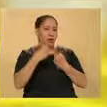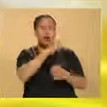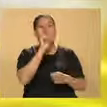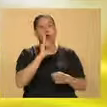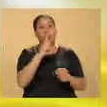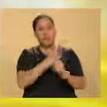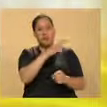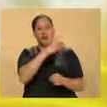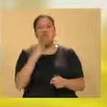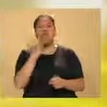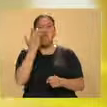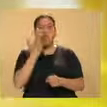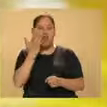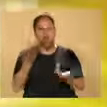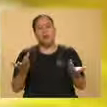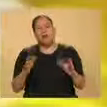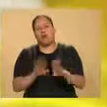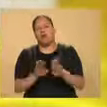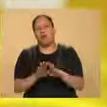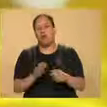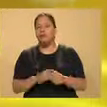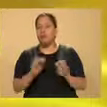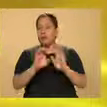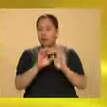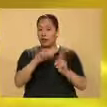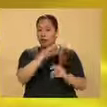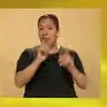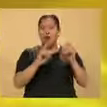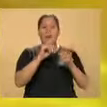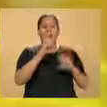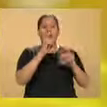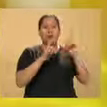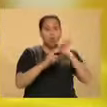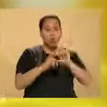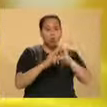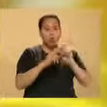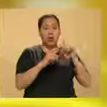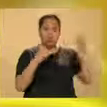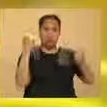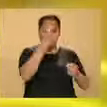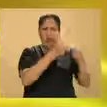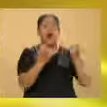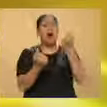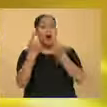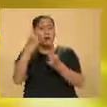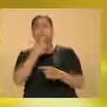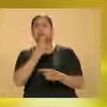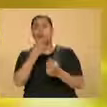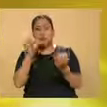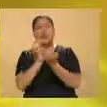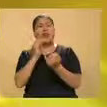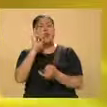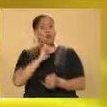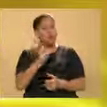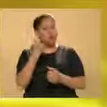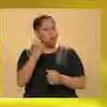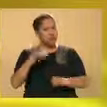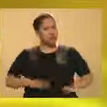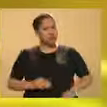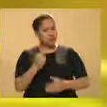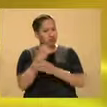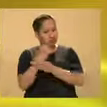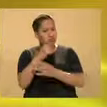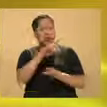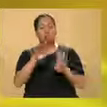punto es importante. La violencia no solamente se ejerce en las mujeres, también nosotros como hombres, hay hombres que recibimos violencia y que también